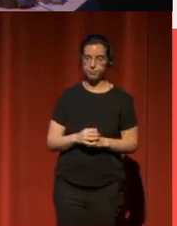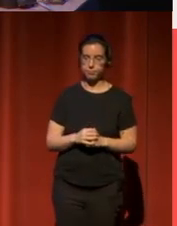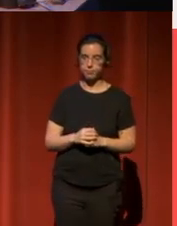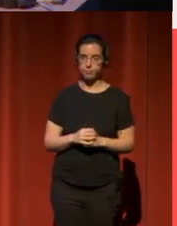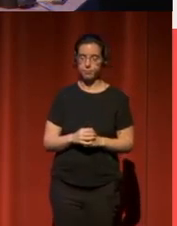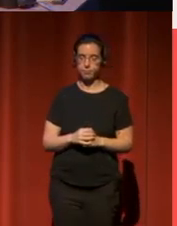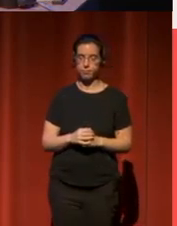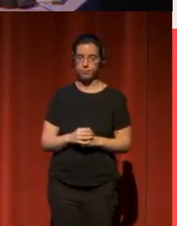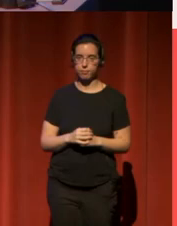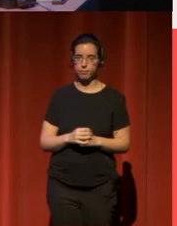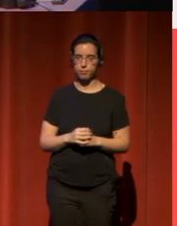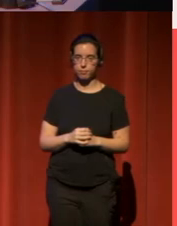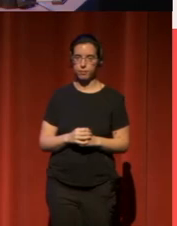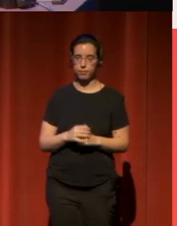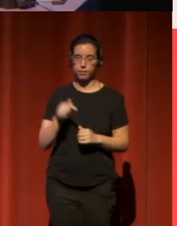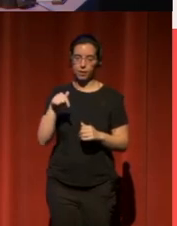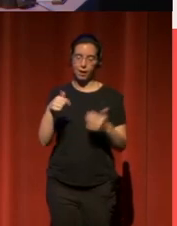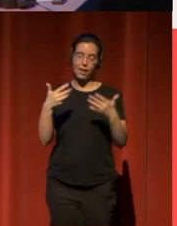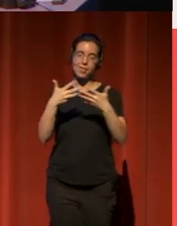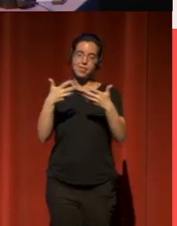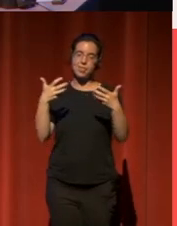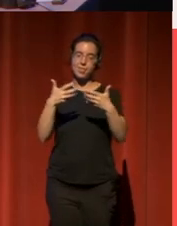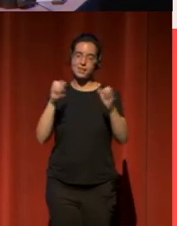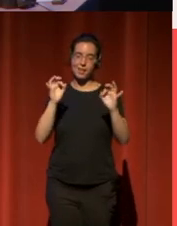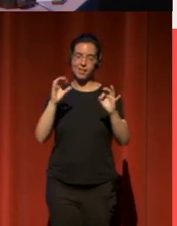Ahora la inevitable cita de Klinenberg.